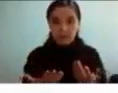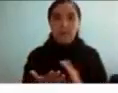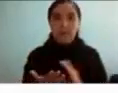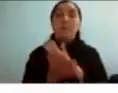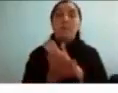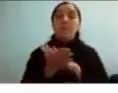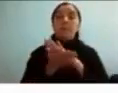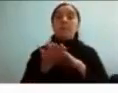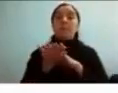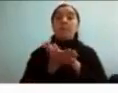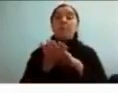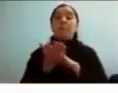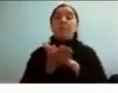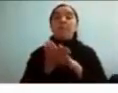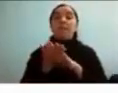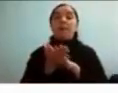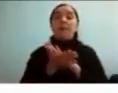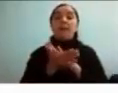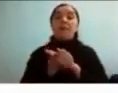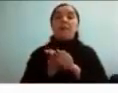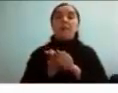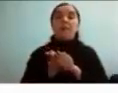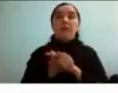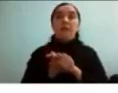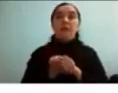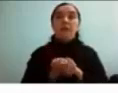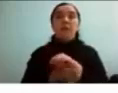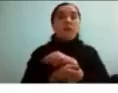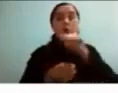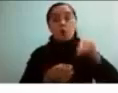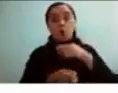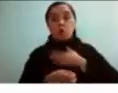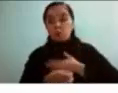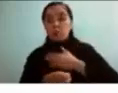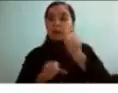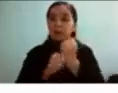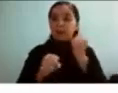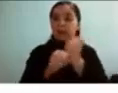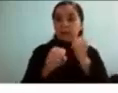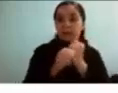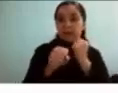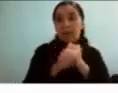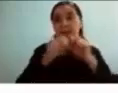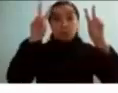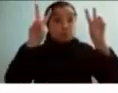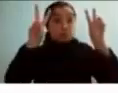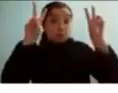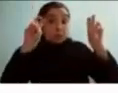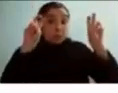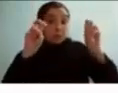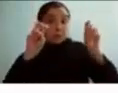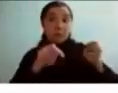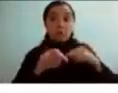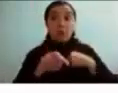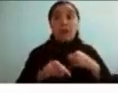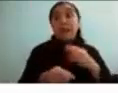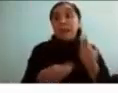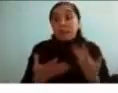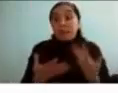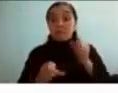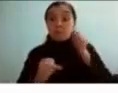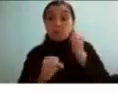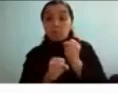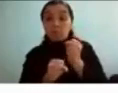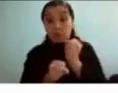imagínense de que nosotros estamos queriendo trabajar acerca de algo y de repente digo ya me voy a sentar a trabajar